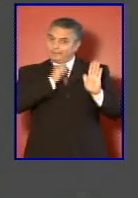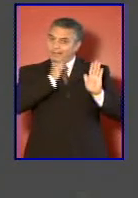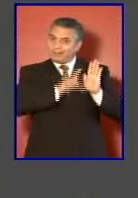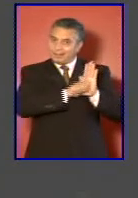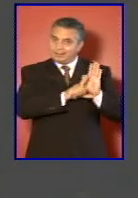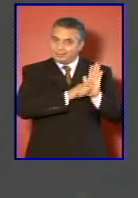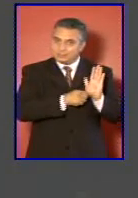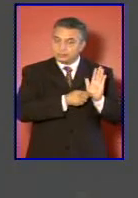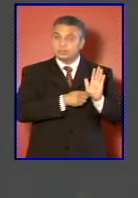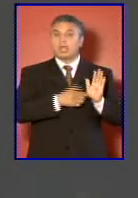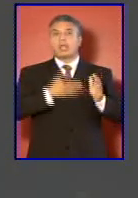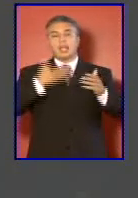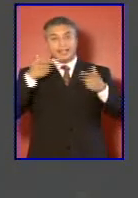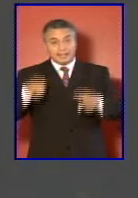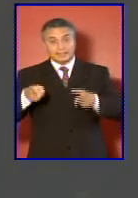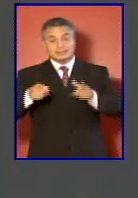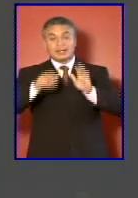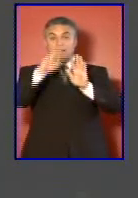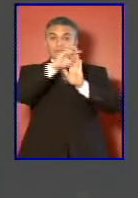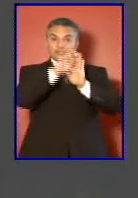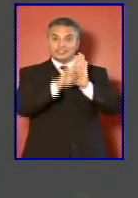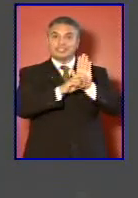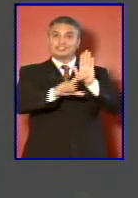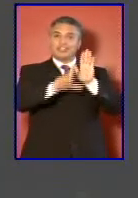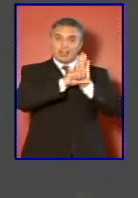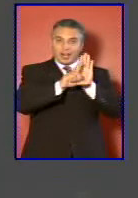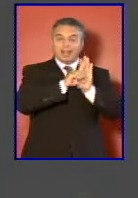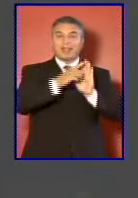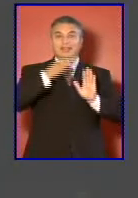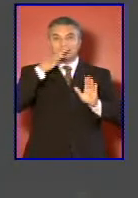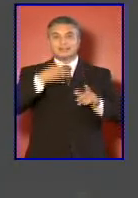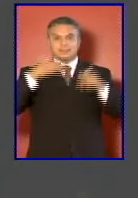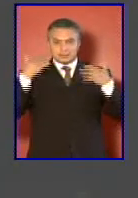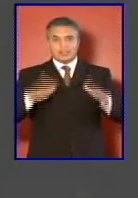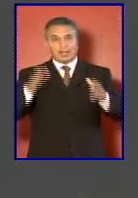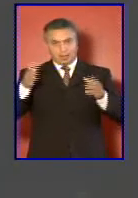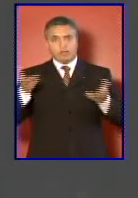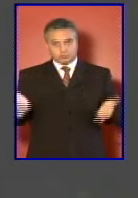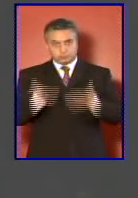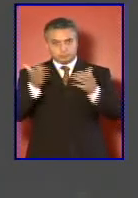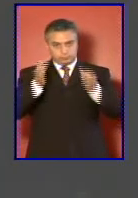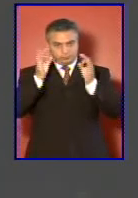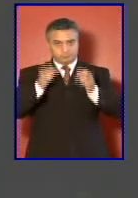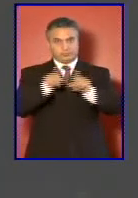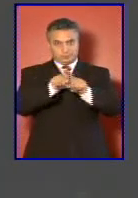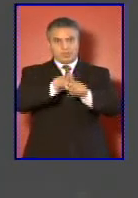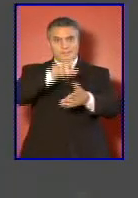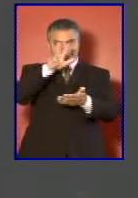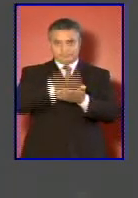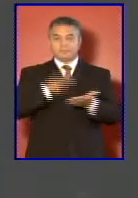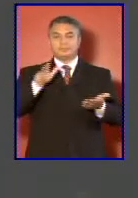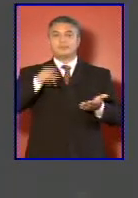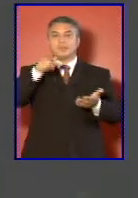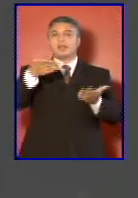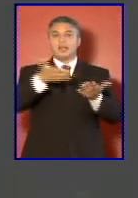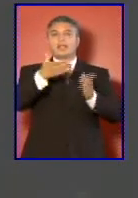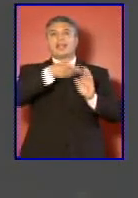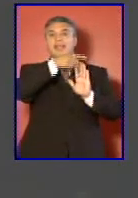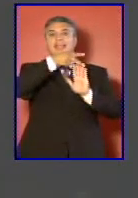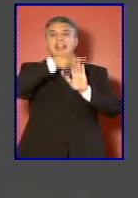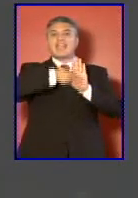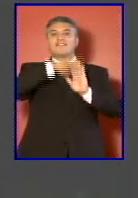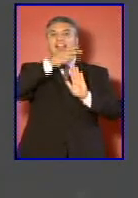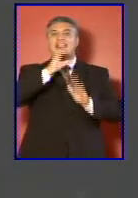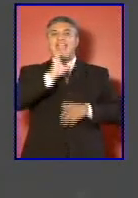este proyecto de ley crea además unidades que ya están en formación o sea las formaliza que es a nivel del estado mayor